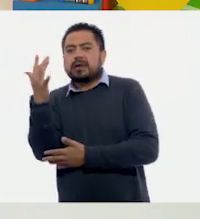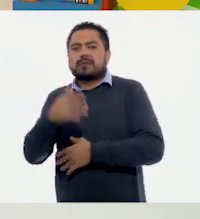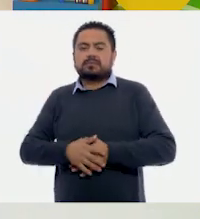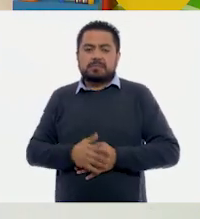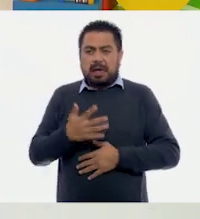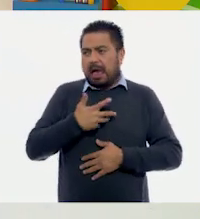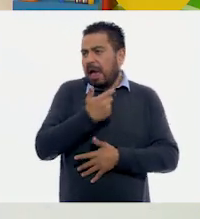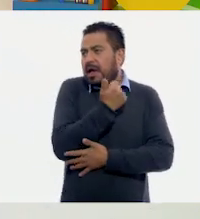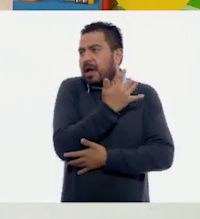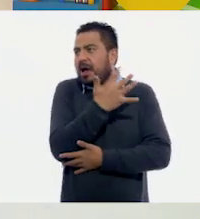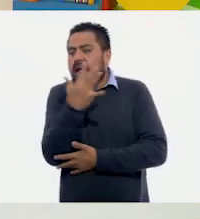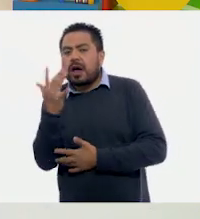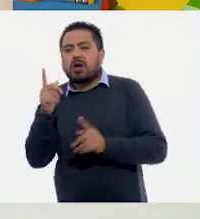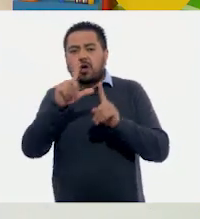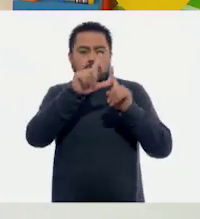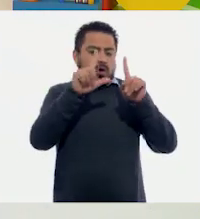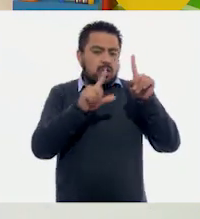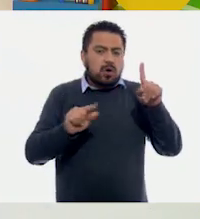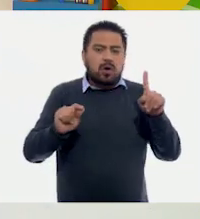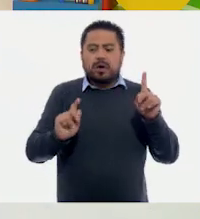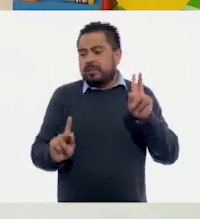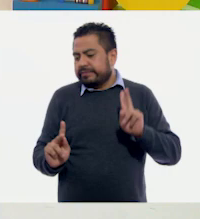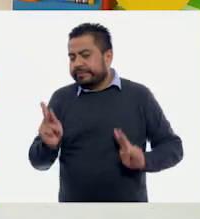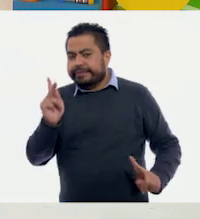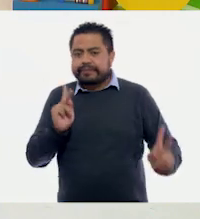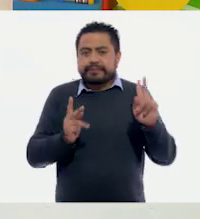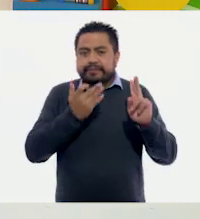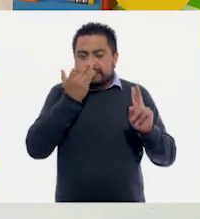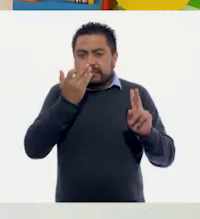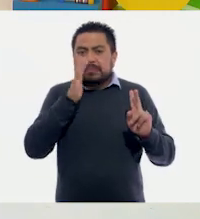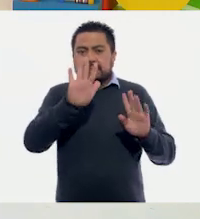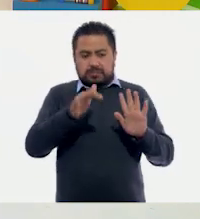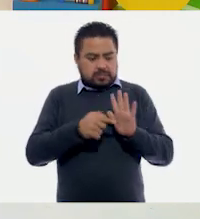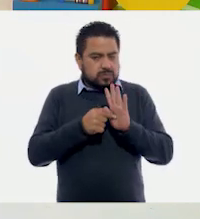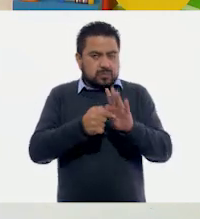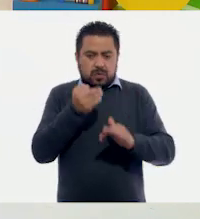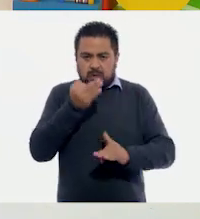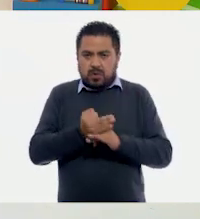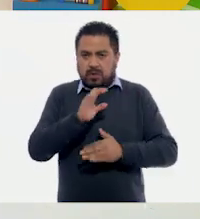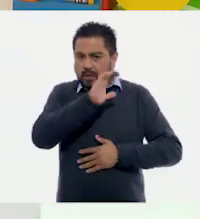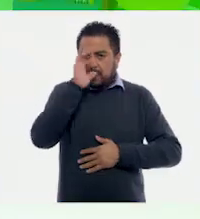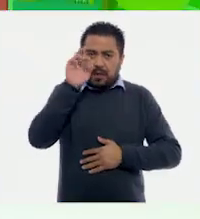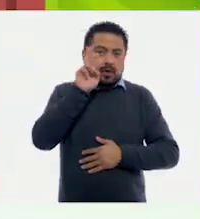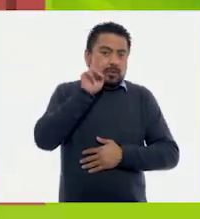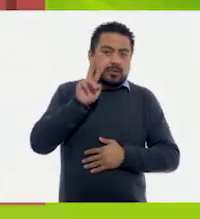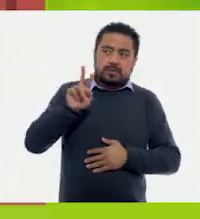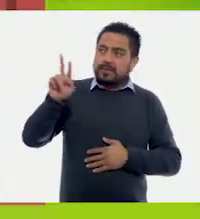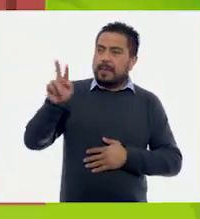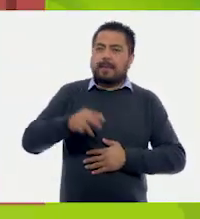árboles, hojas, pasto. Miren, les voy a mostrar unas fotografías.